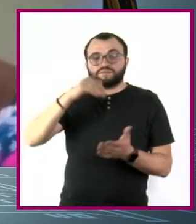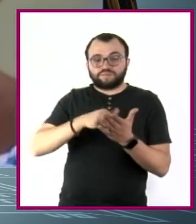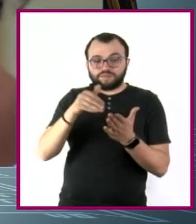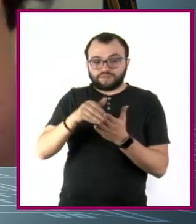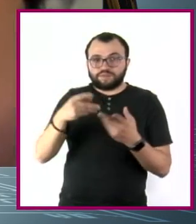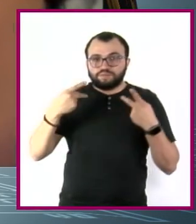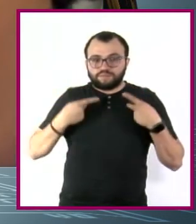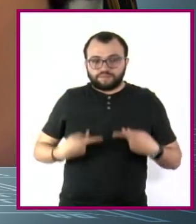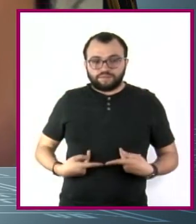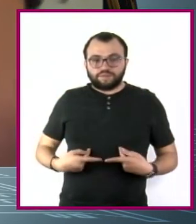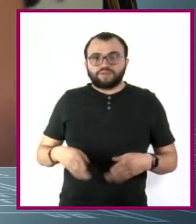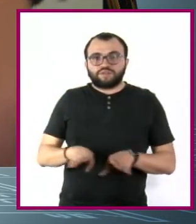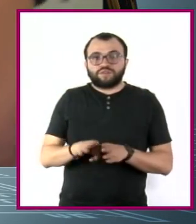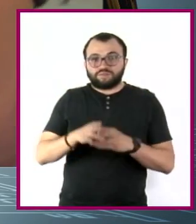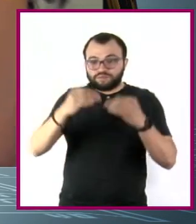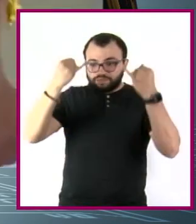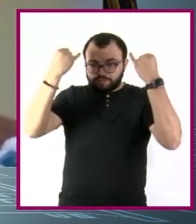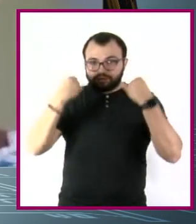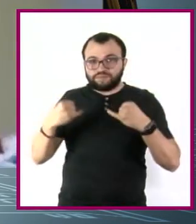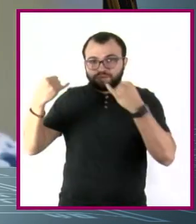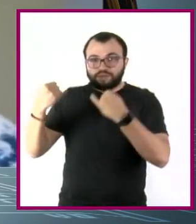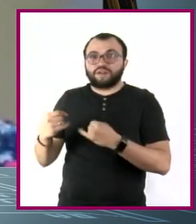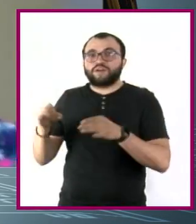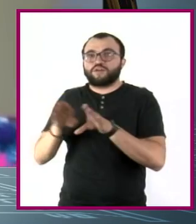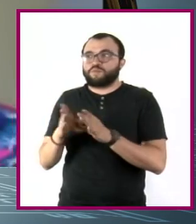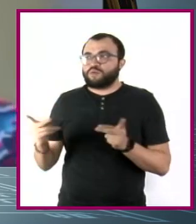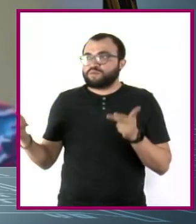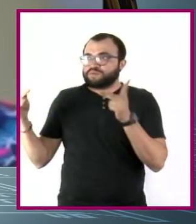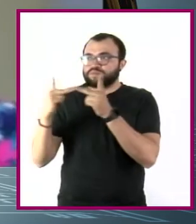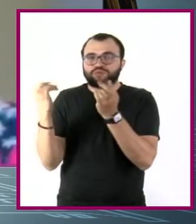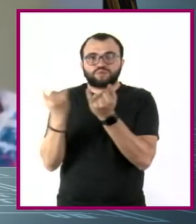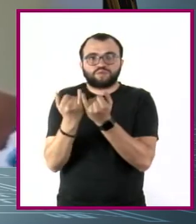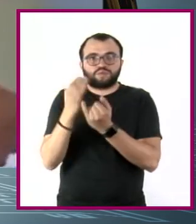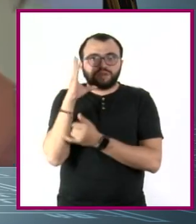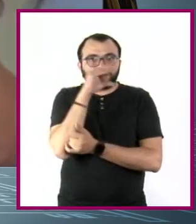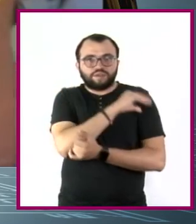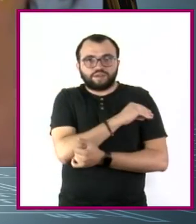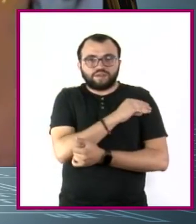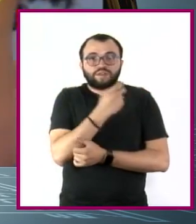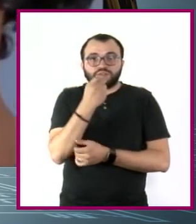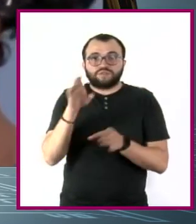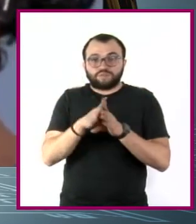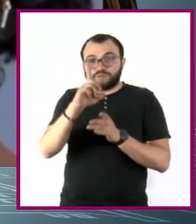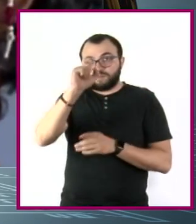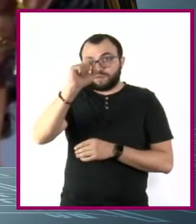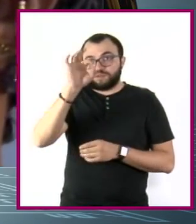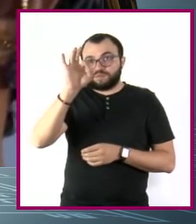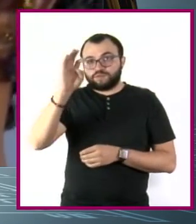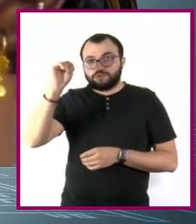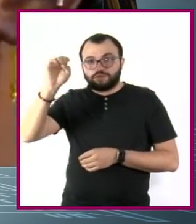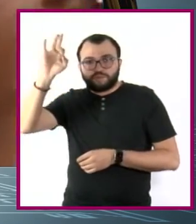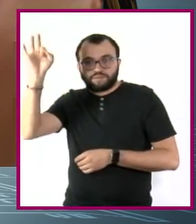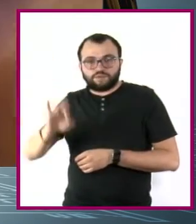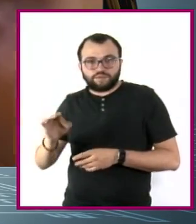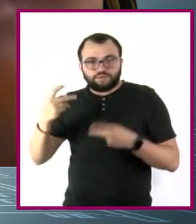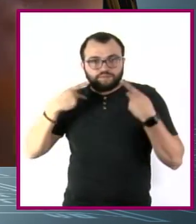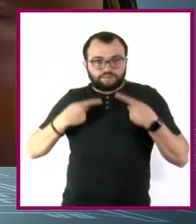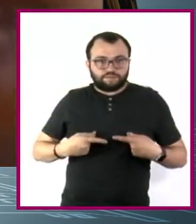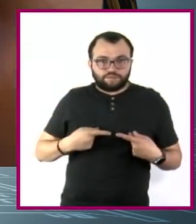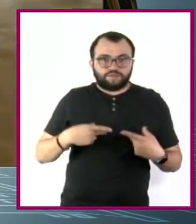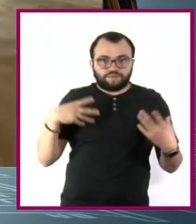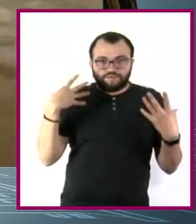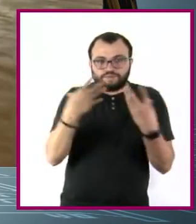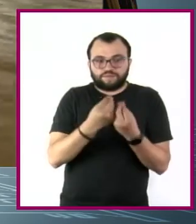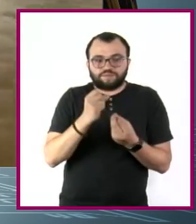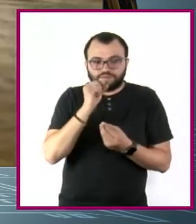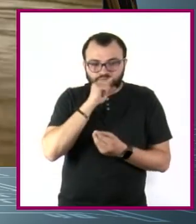autoidentifican con categorías relacionadas con la afrodescendencia, lo que representa alrededor de un 20.9% de la población total de